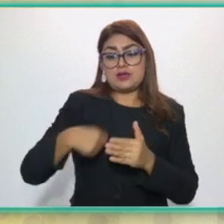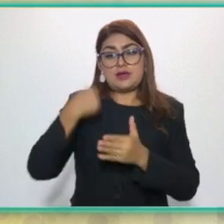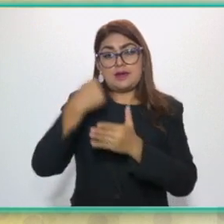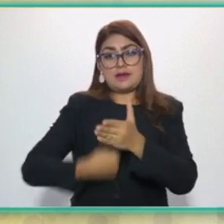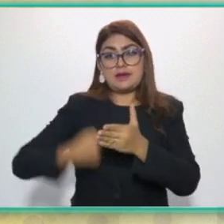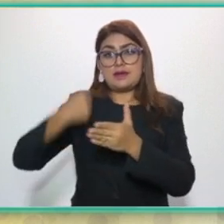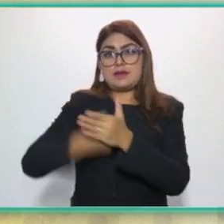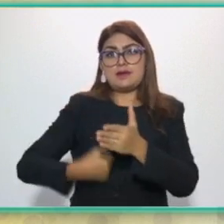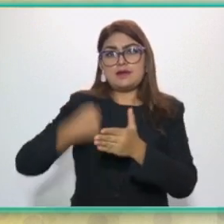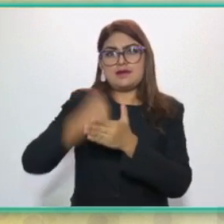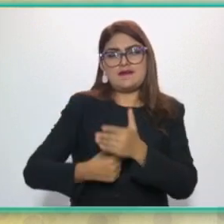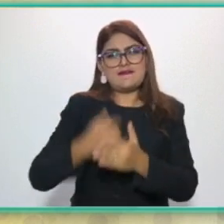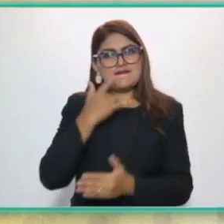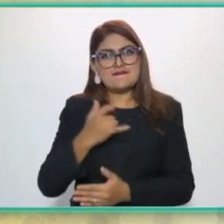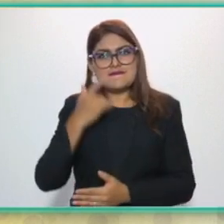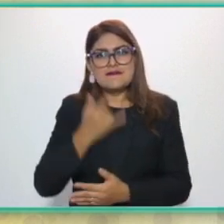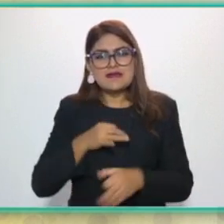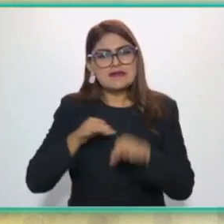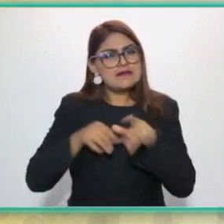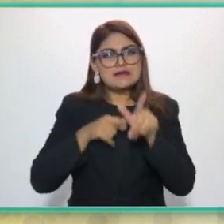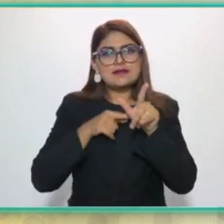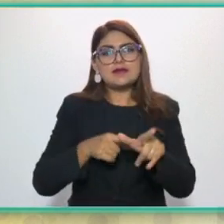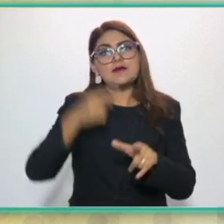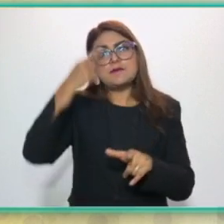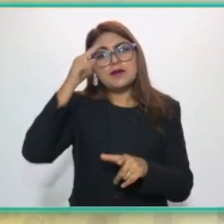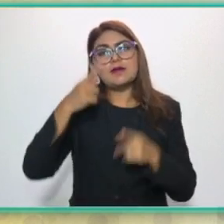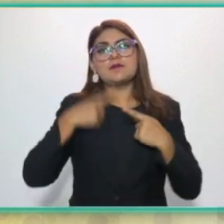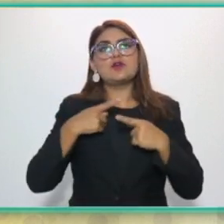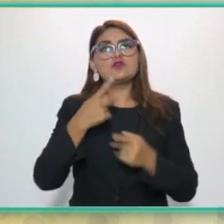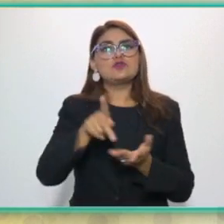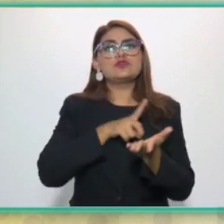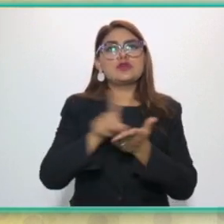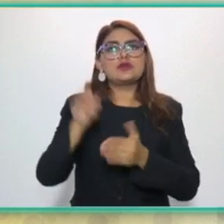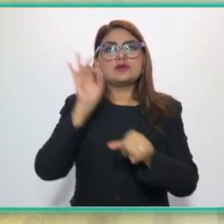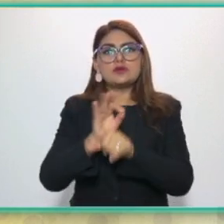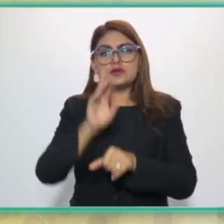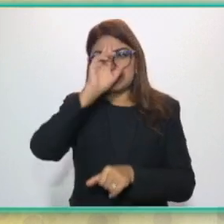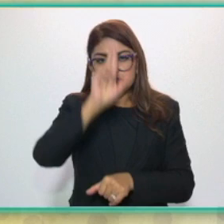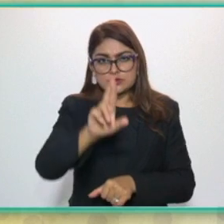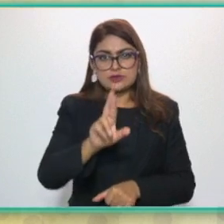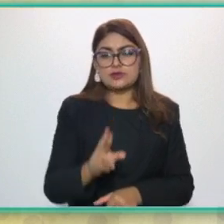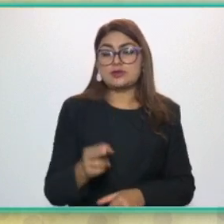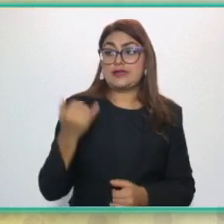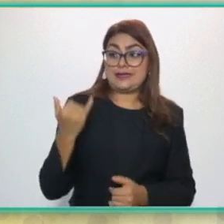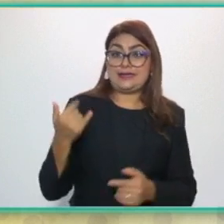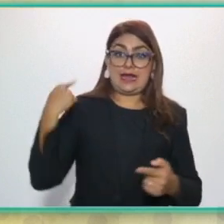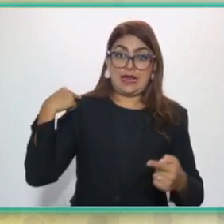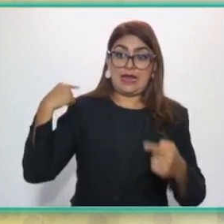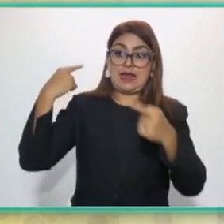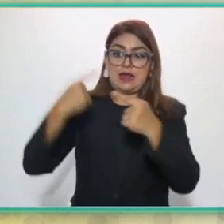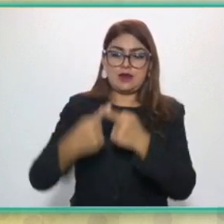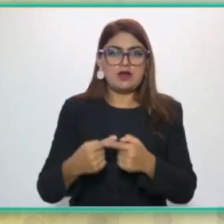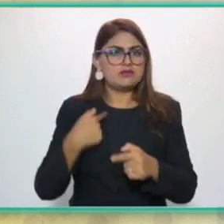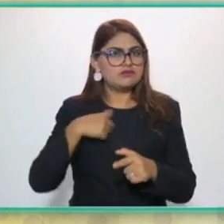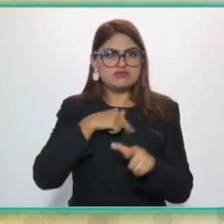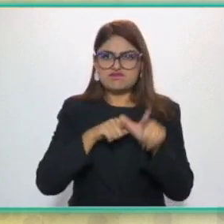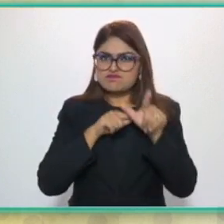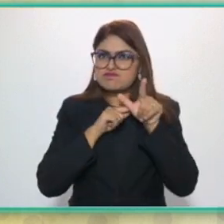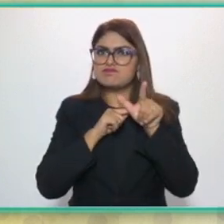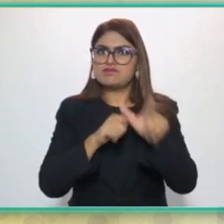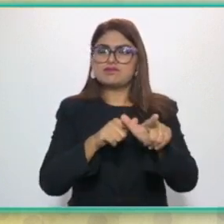derechos de las personas que este Instituto tutela y que hasta el día de hoy seguiremos trabajando intensamente en esta gran labor.